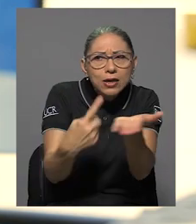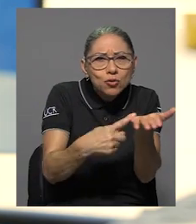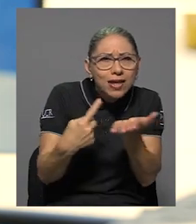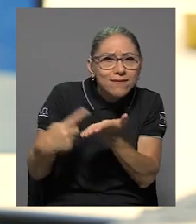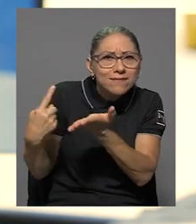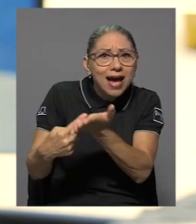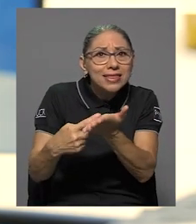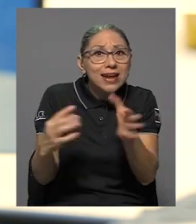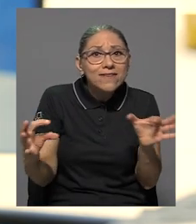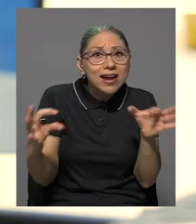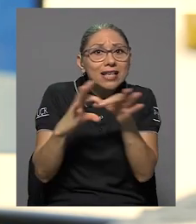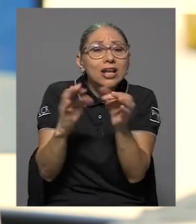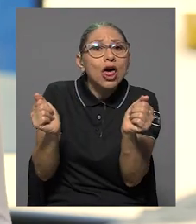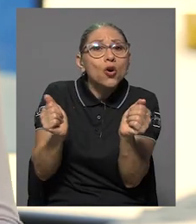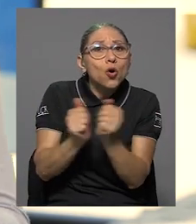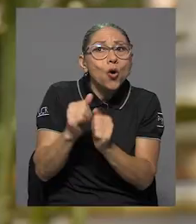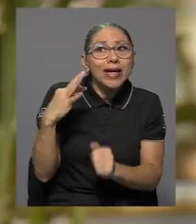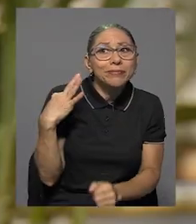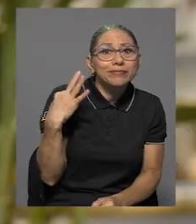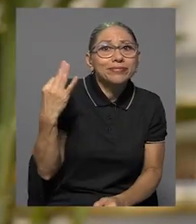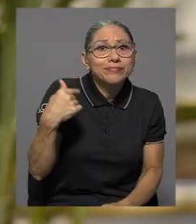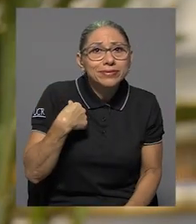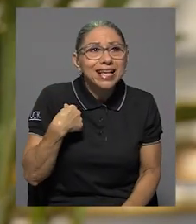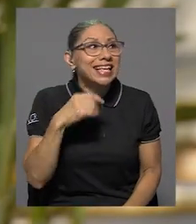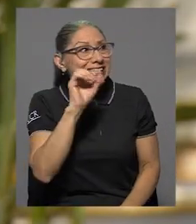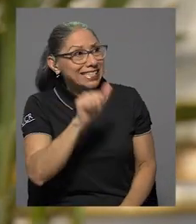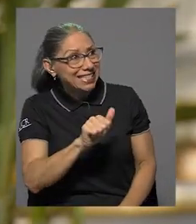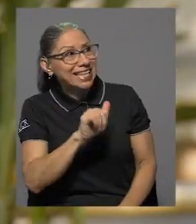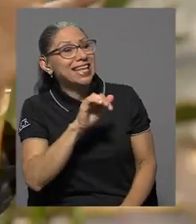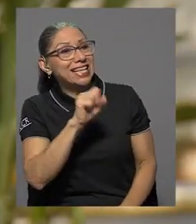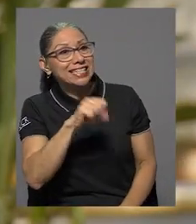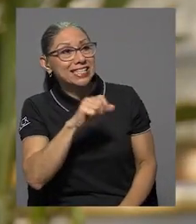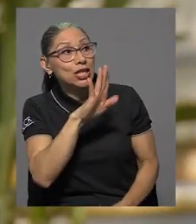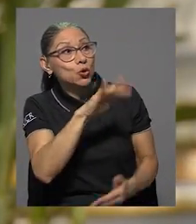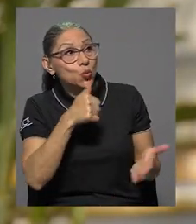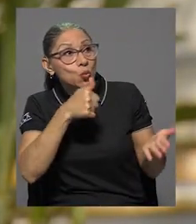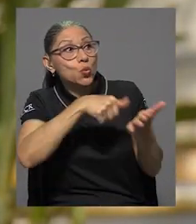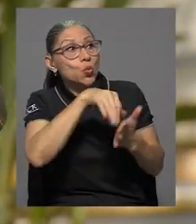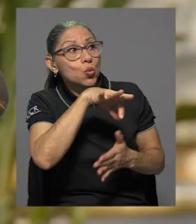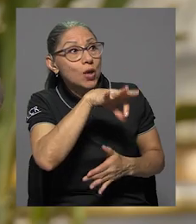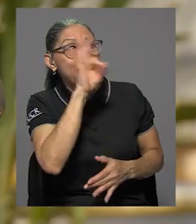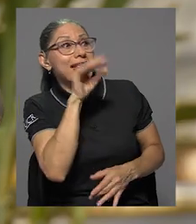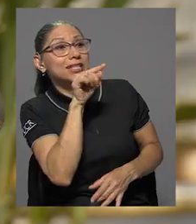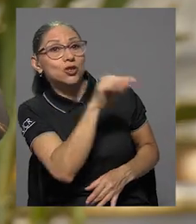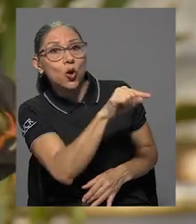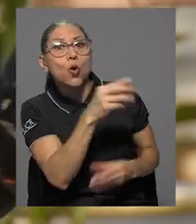nacional en torno a mi elección. Sí, tu elección ha hecho que un montón de medios de comunicación,